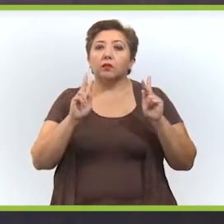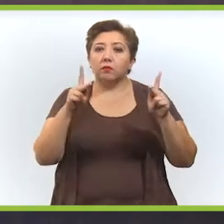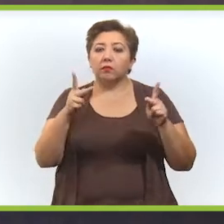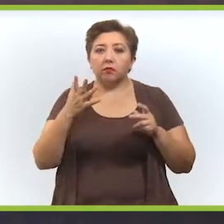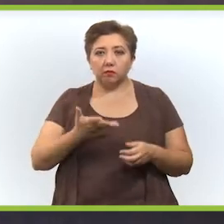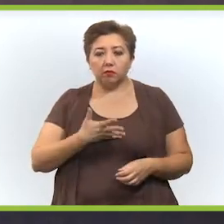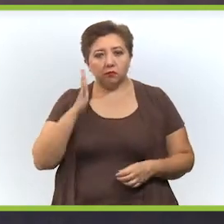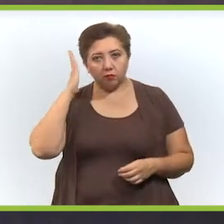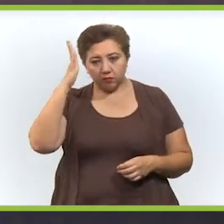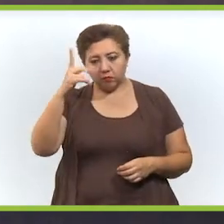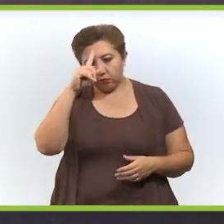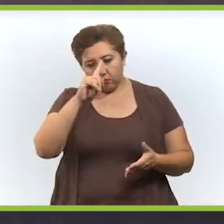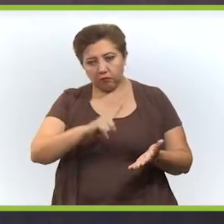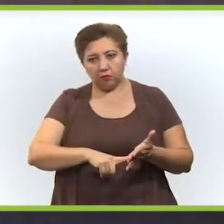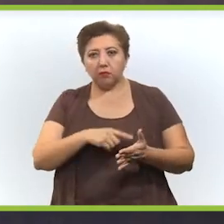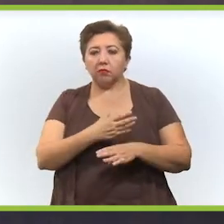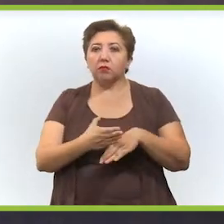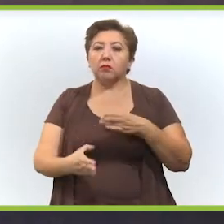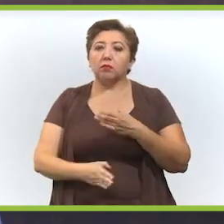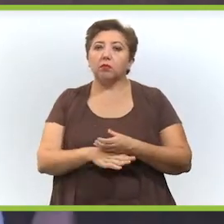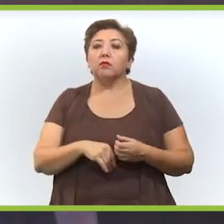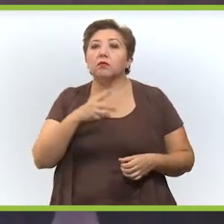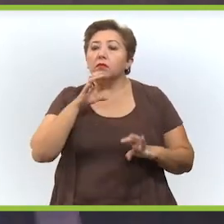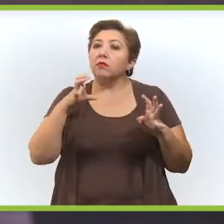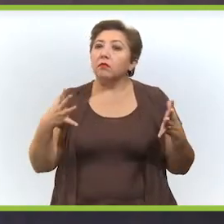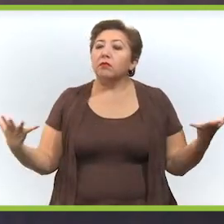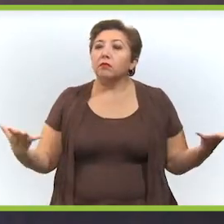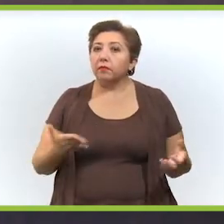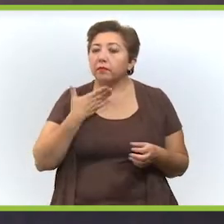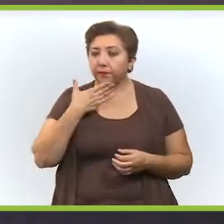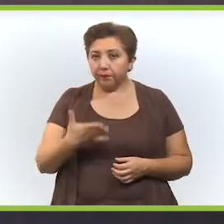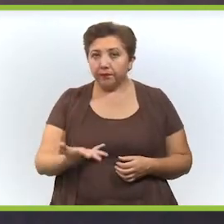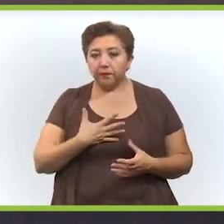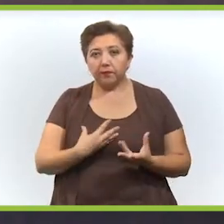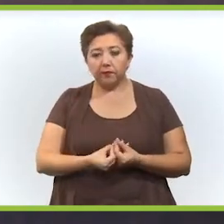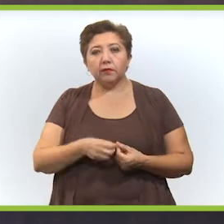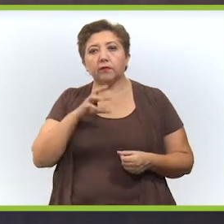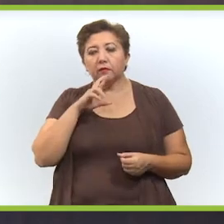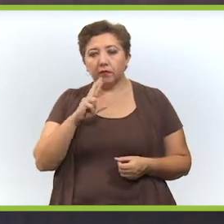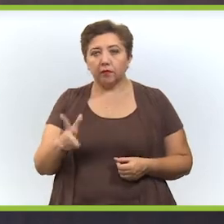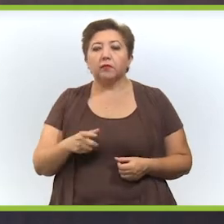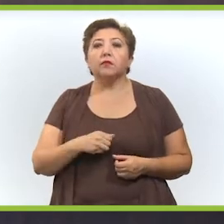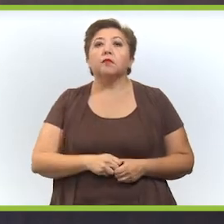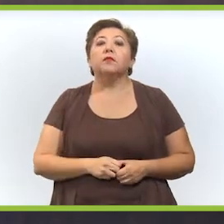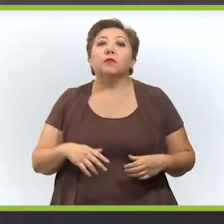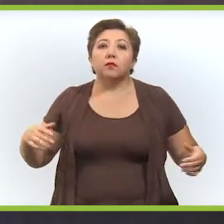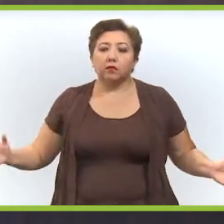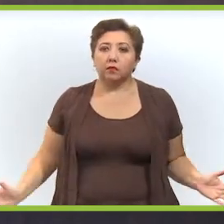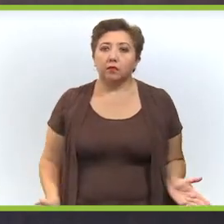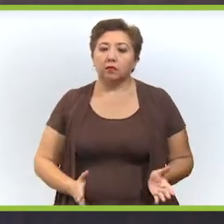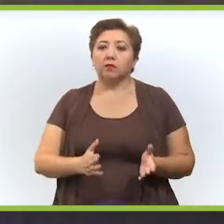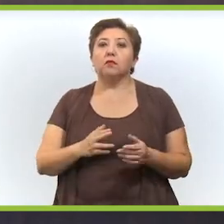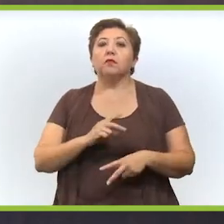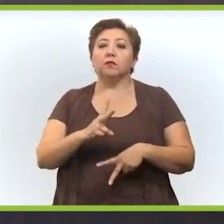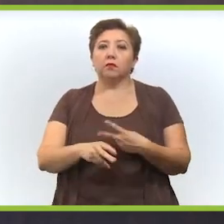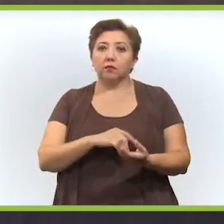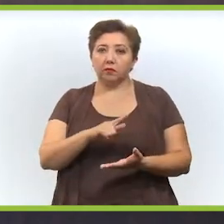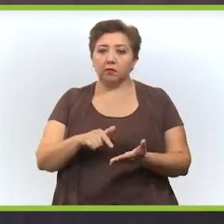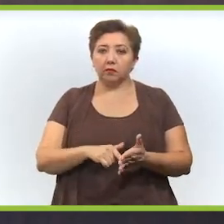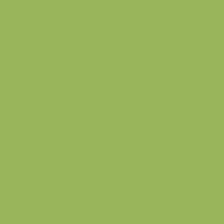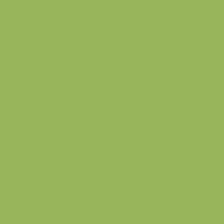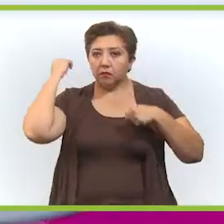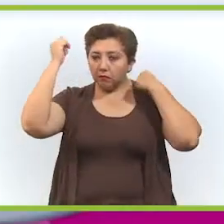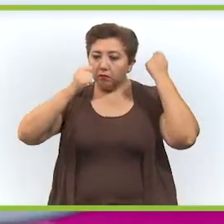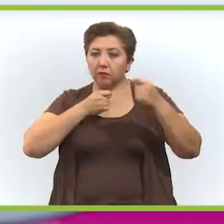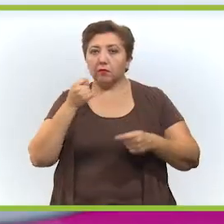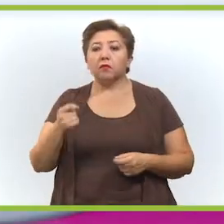creo que las cosas en materia turística se están haciendo bien, tenemos que recuperar muy fuertemente el impulso, vamos a hacer sede del tianguis turístico